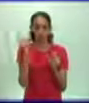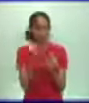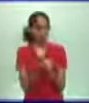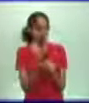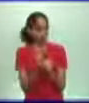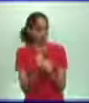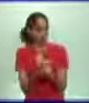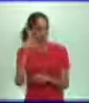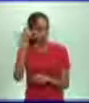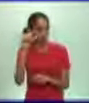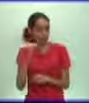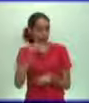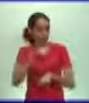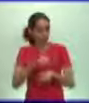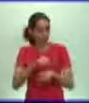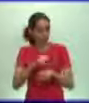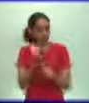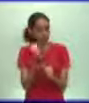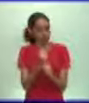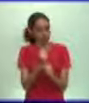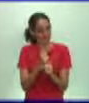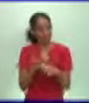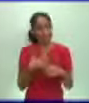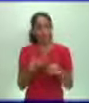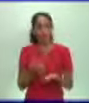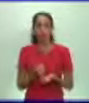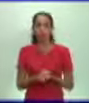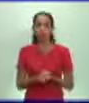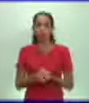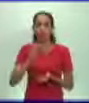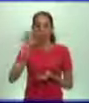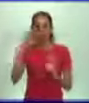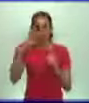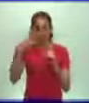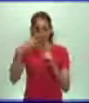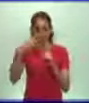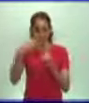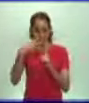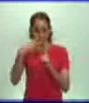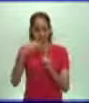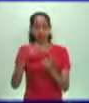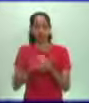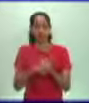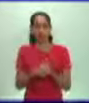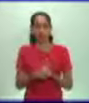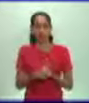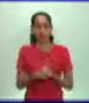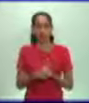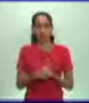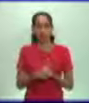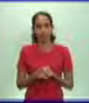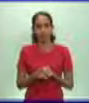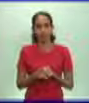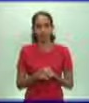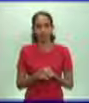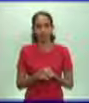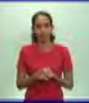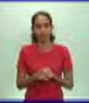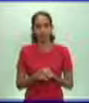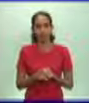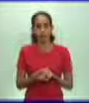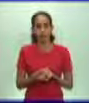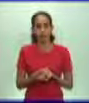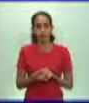de las exigencias estaba precisamente en la abolición de esa dependencia del señor feudal. Fíjense que los campesinos